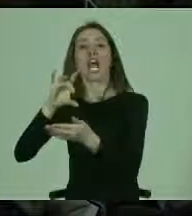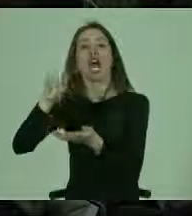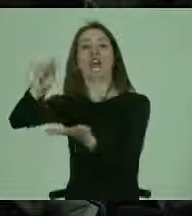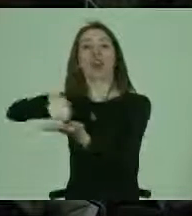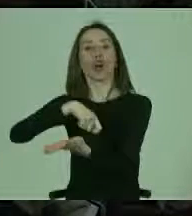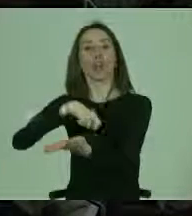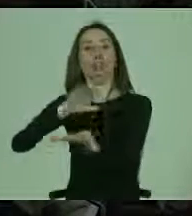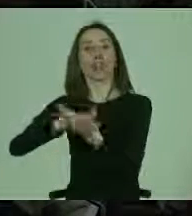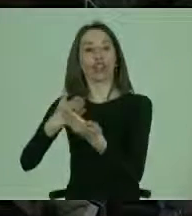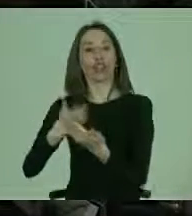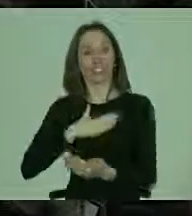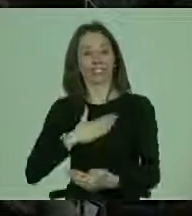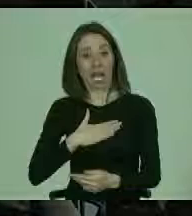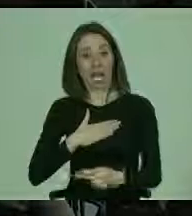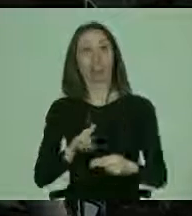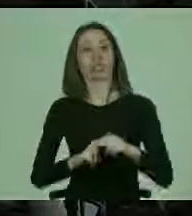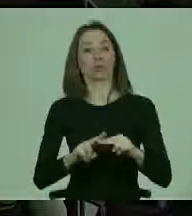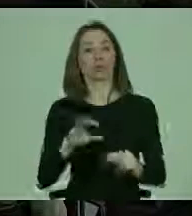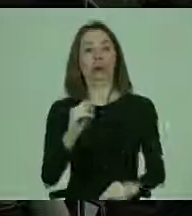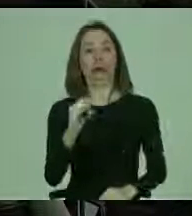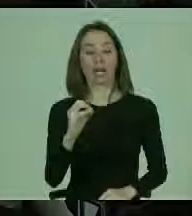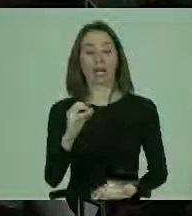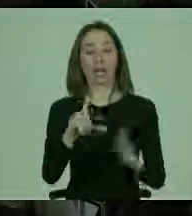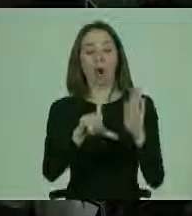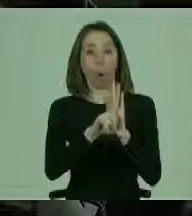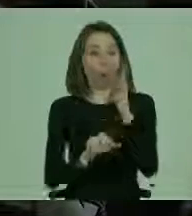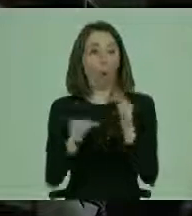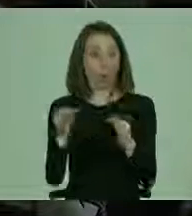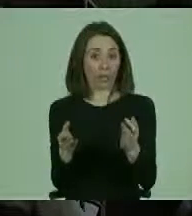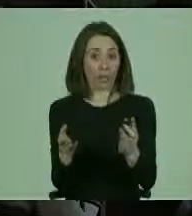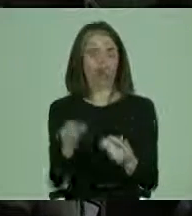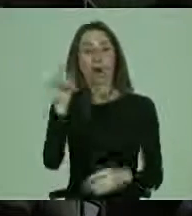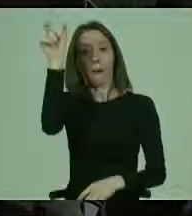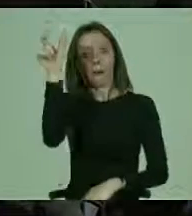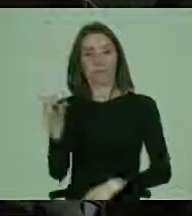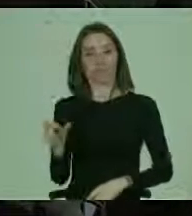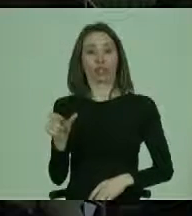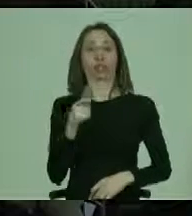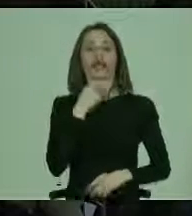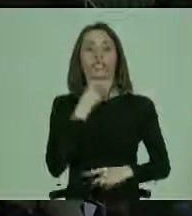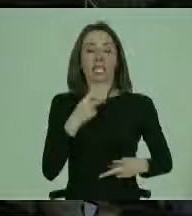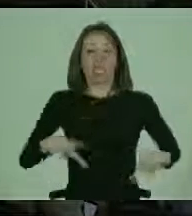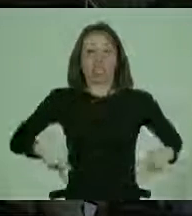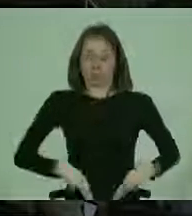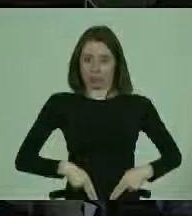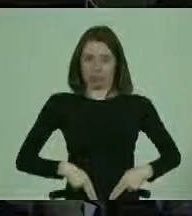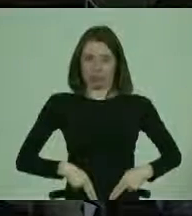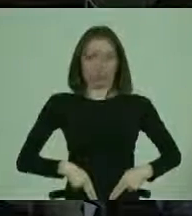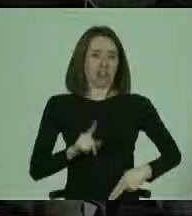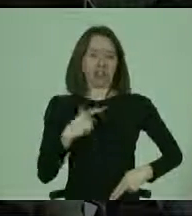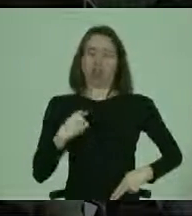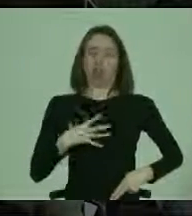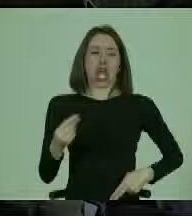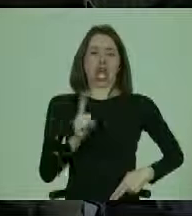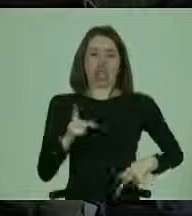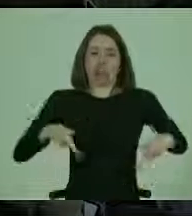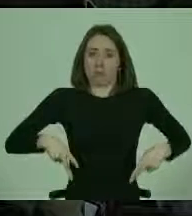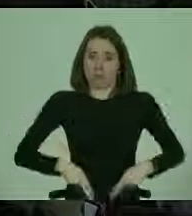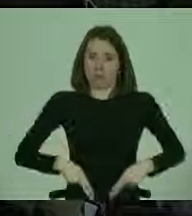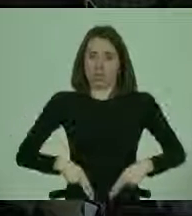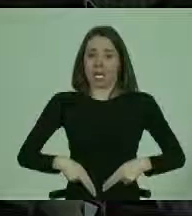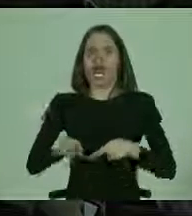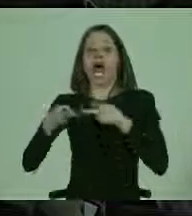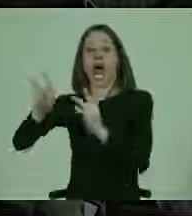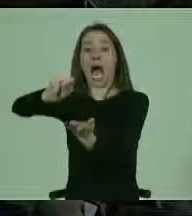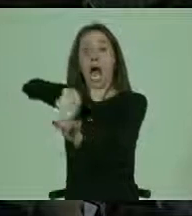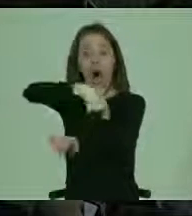un acto jurídico. Cuando una persona decide esterilizarse y autoriza, está celebrando